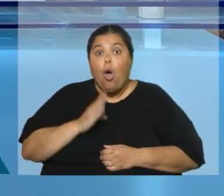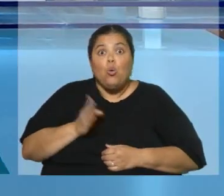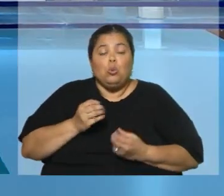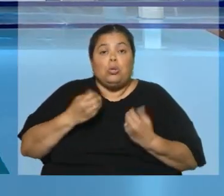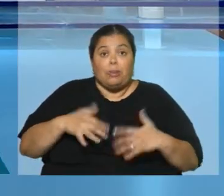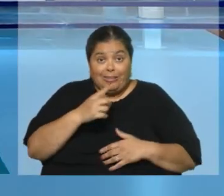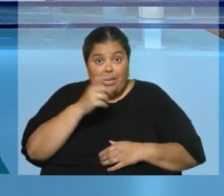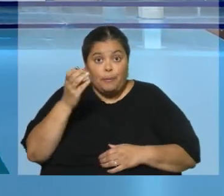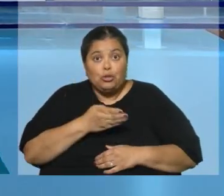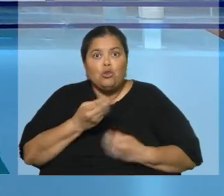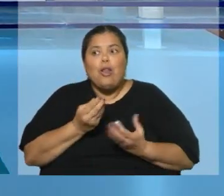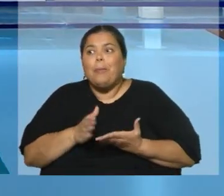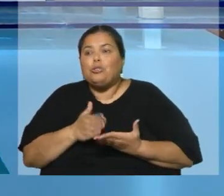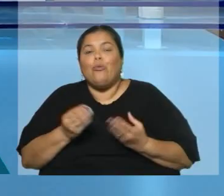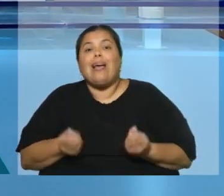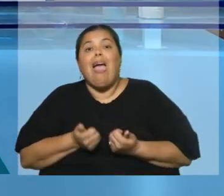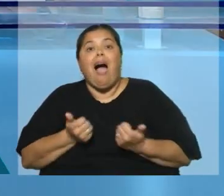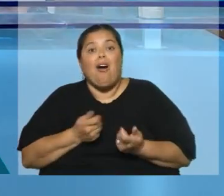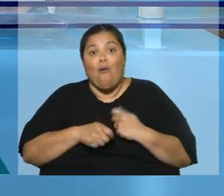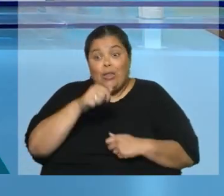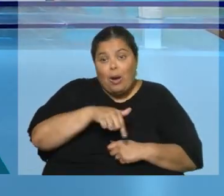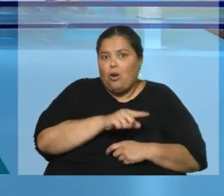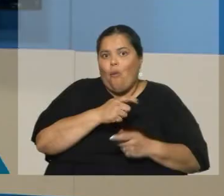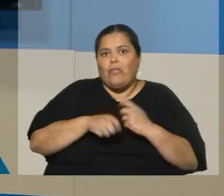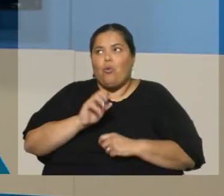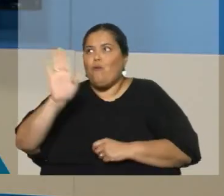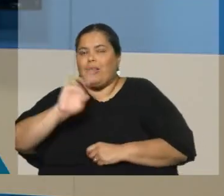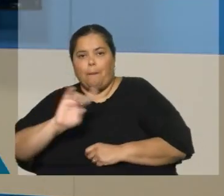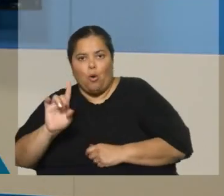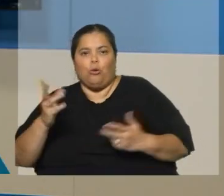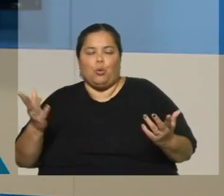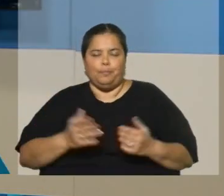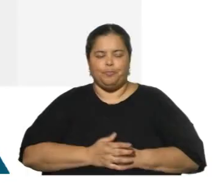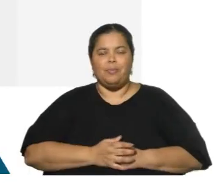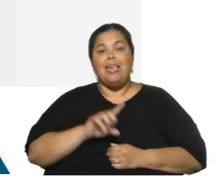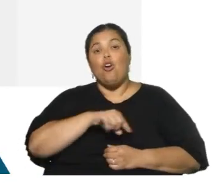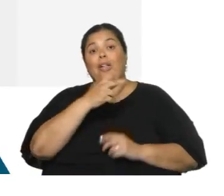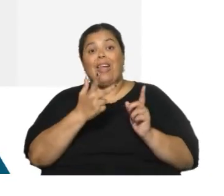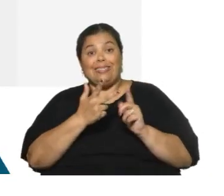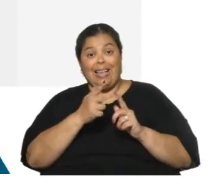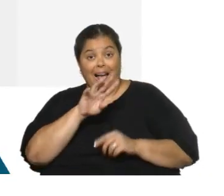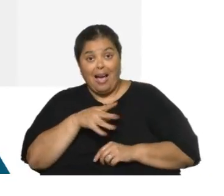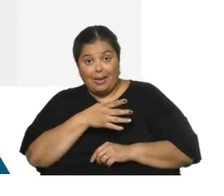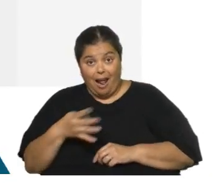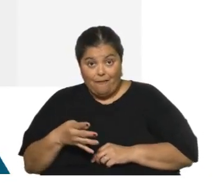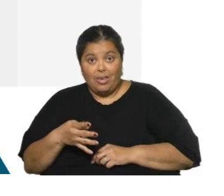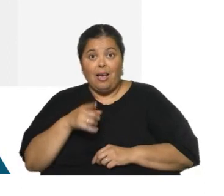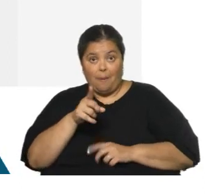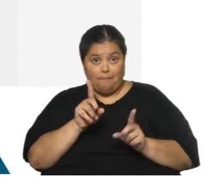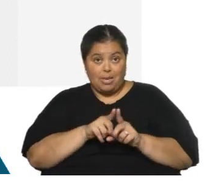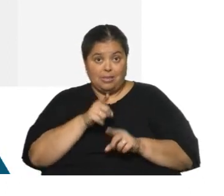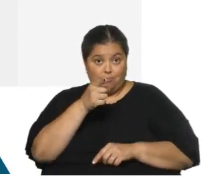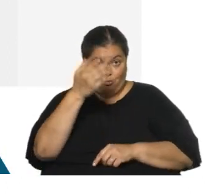con eso? Ni adentro ni afuera. Sin dudas. Y hay una tercera gráfica que está allí en esta placa,